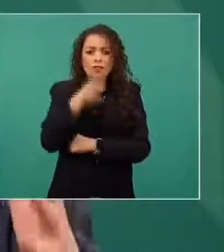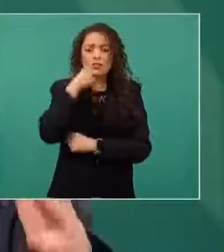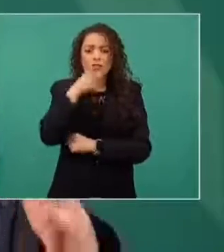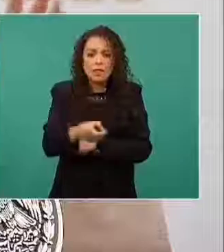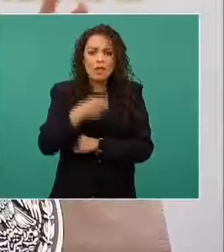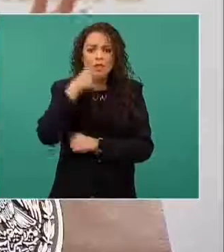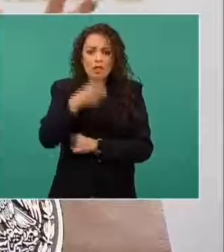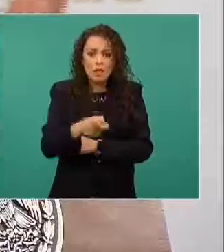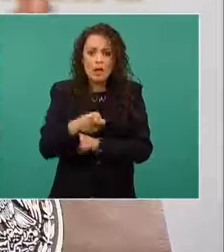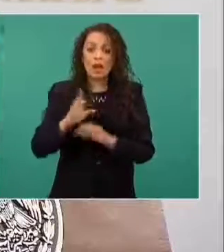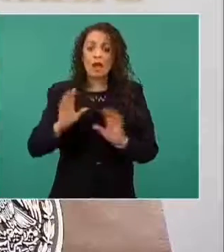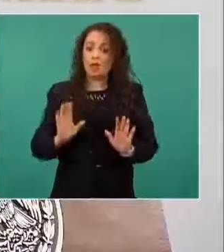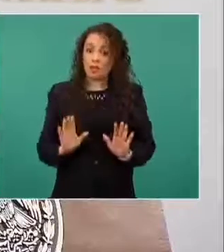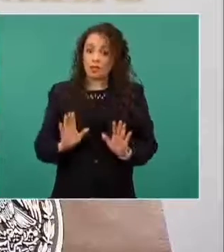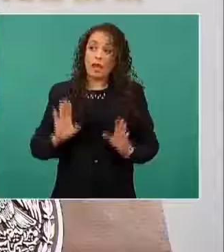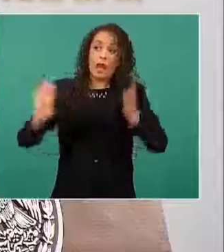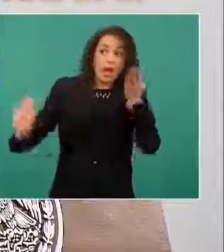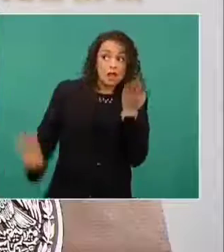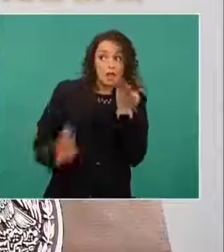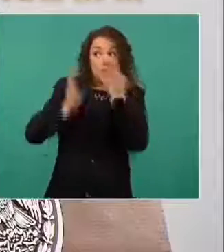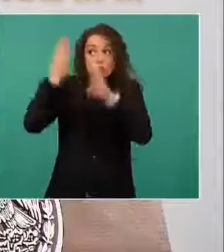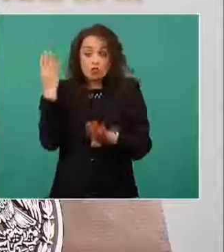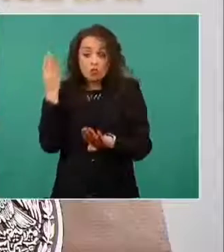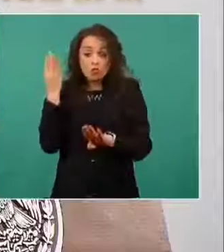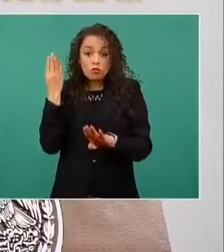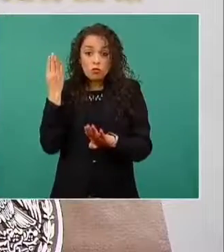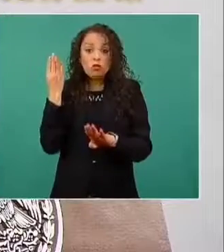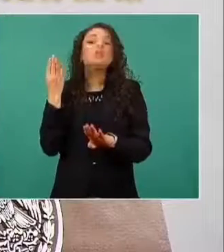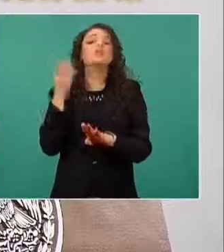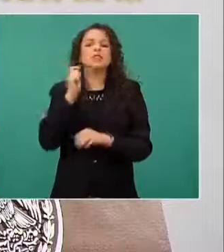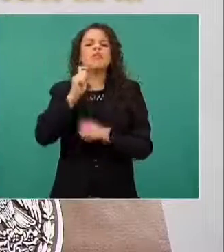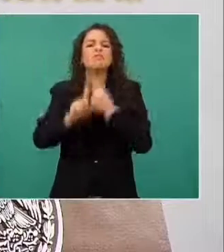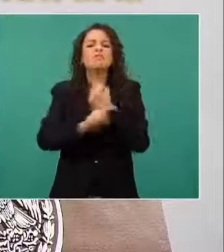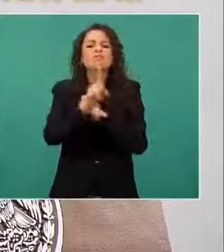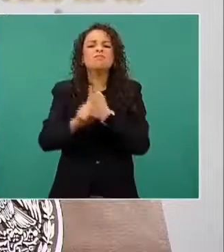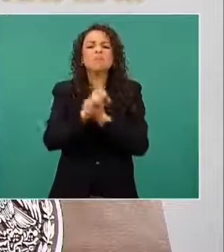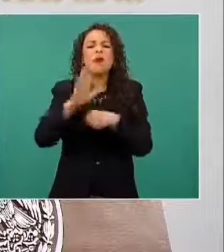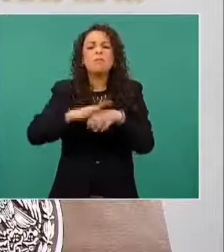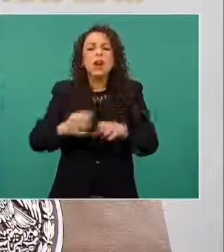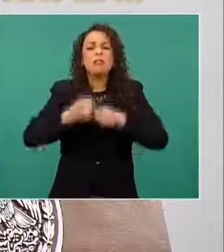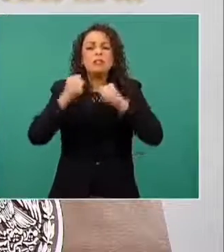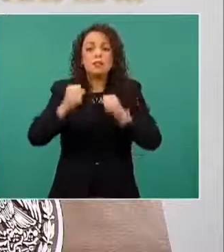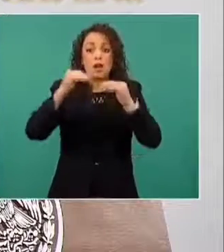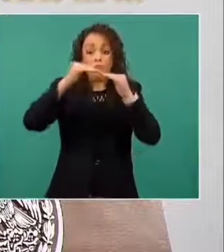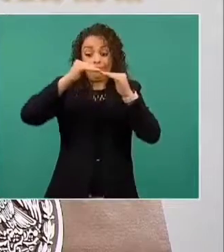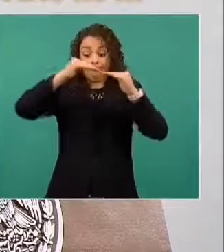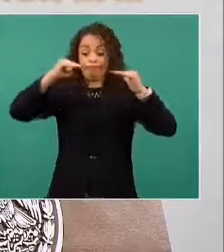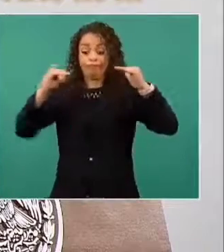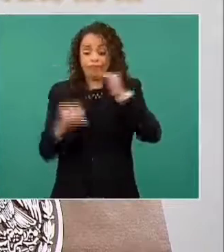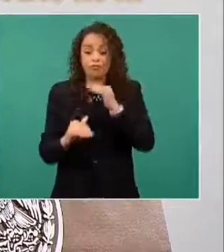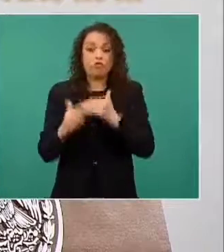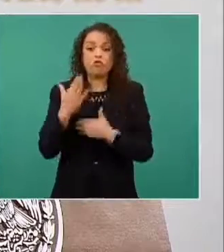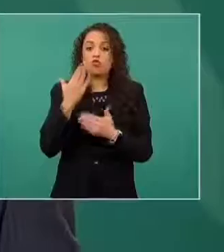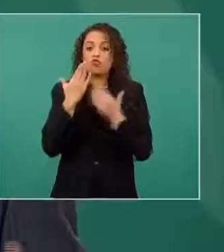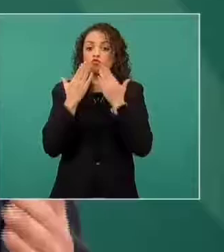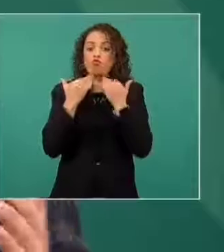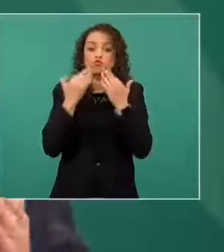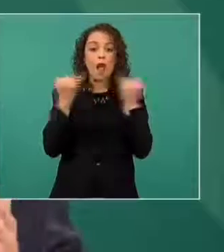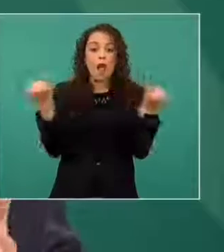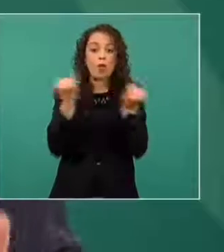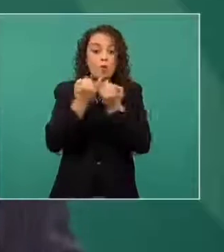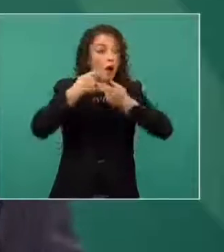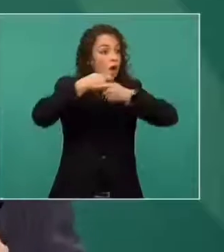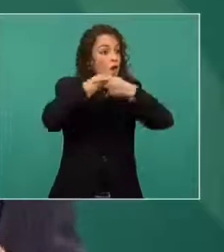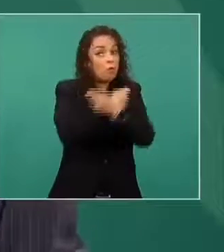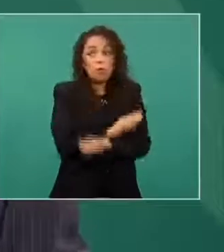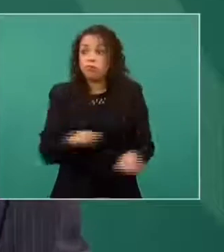que tenemos un problema mundial de desigualdad en la distribución de vacunas y ha